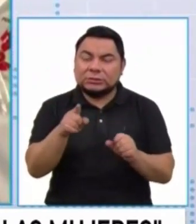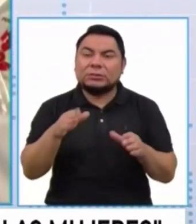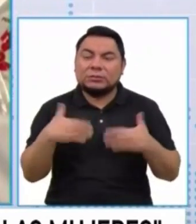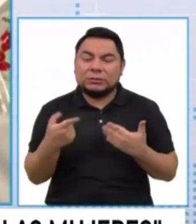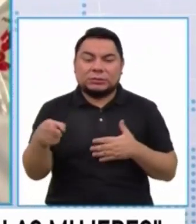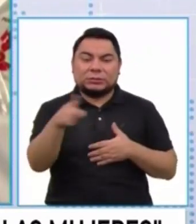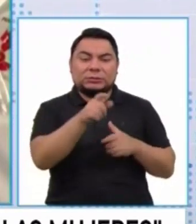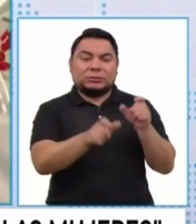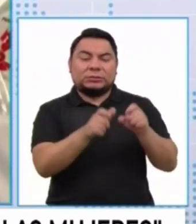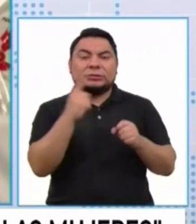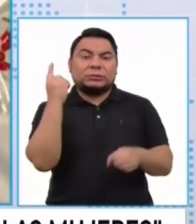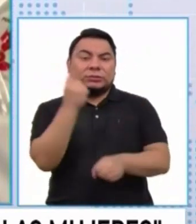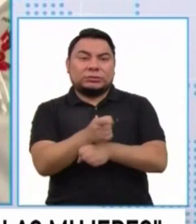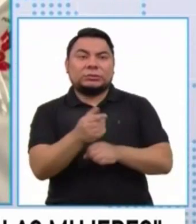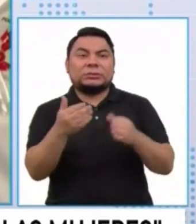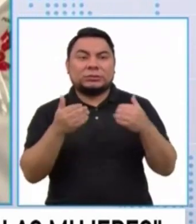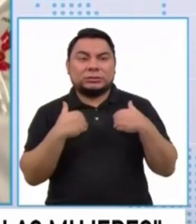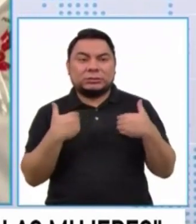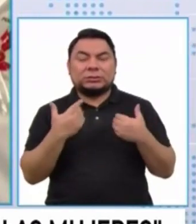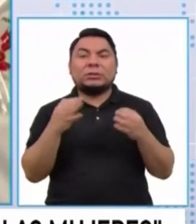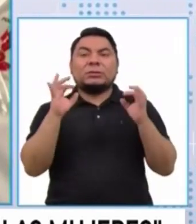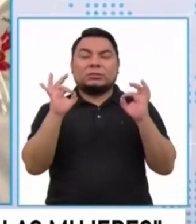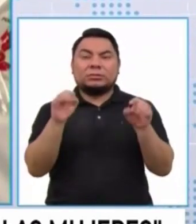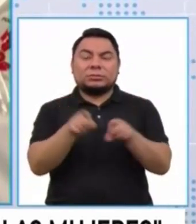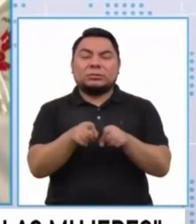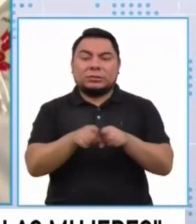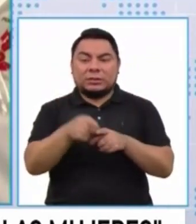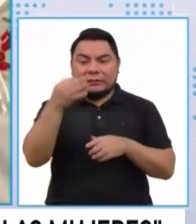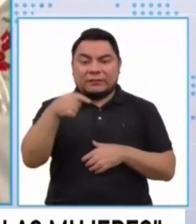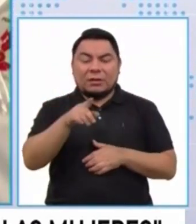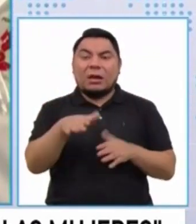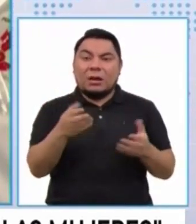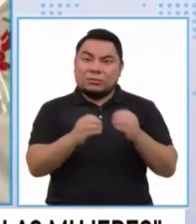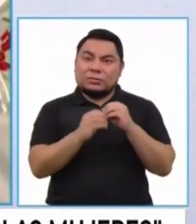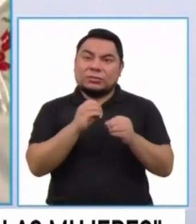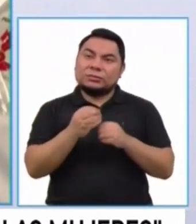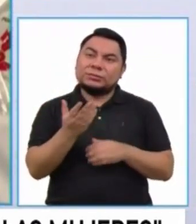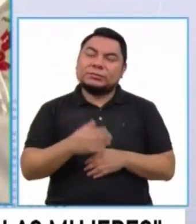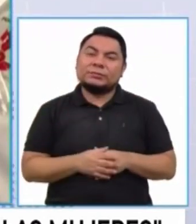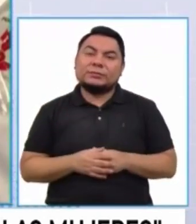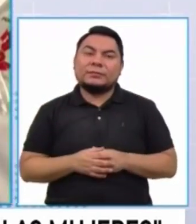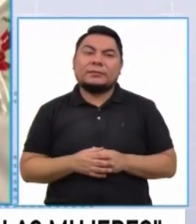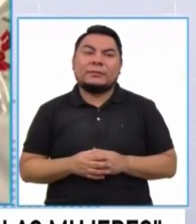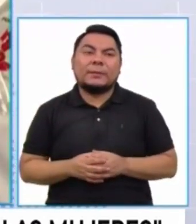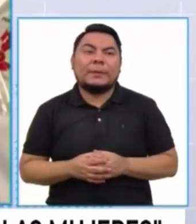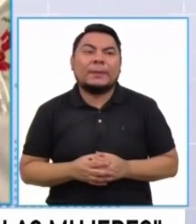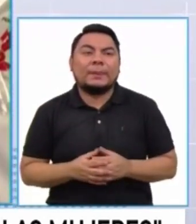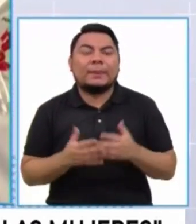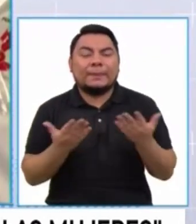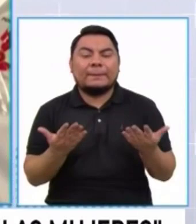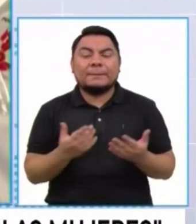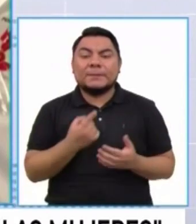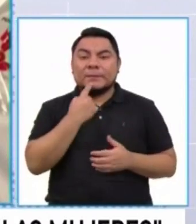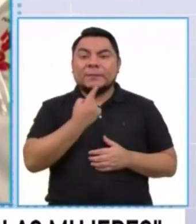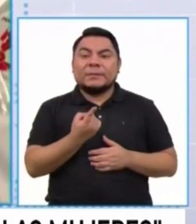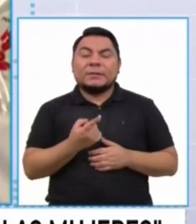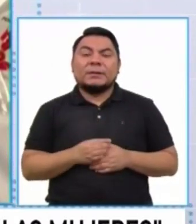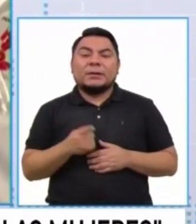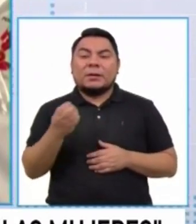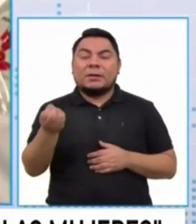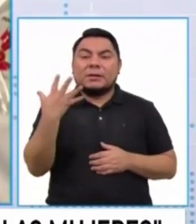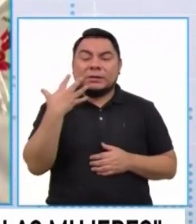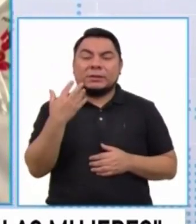Para que las personas que denuncian tengan la certeza de que realmente hay una solución aquí. Bueno, según lo que nos